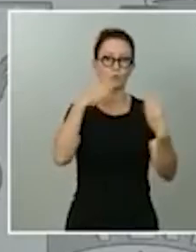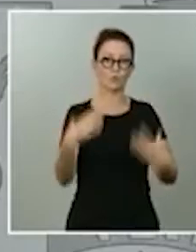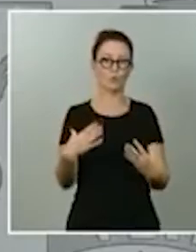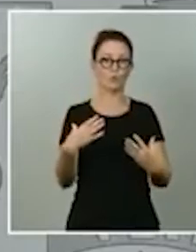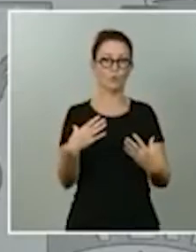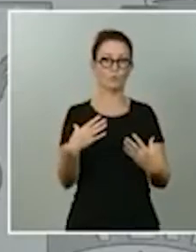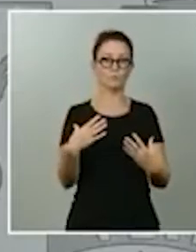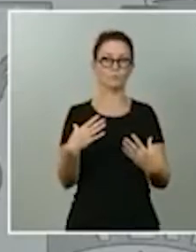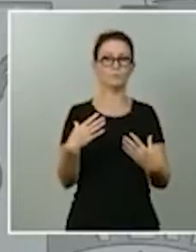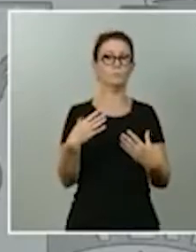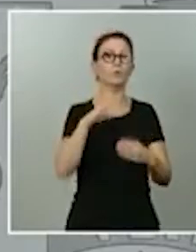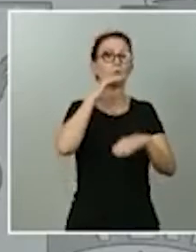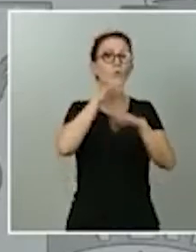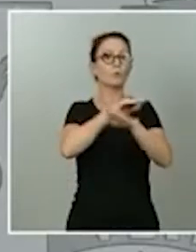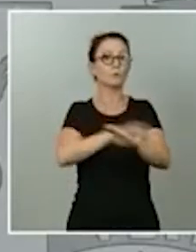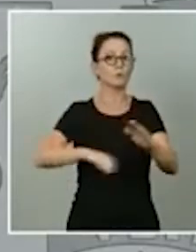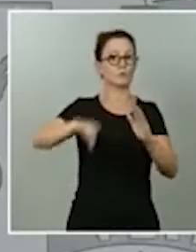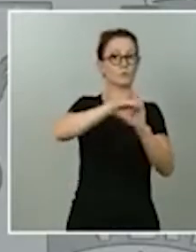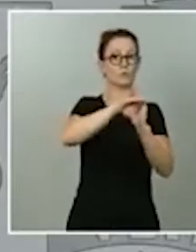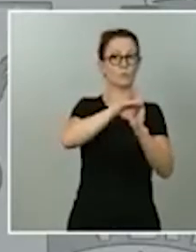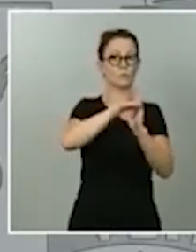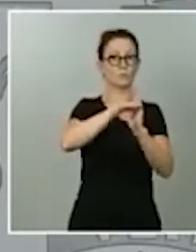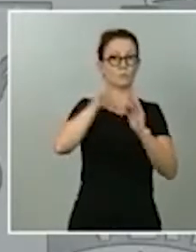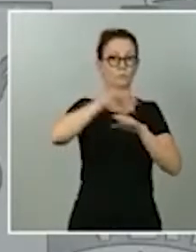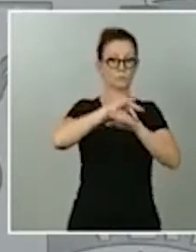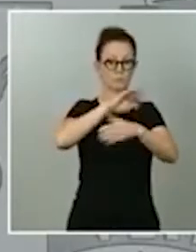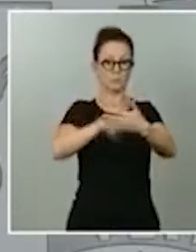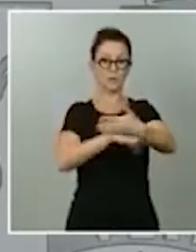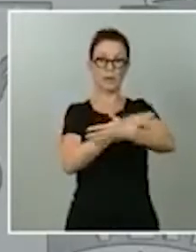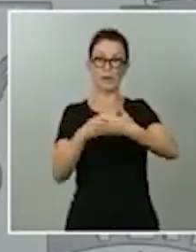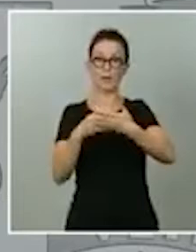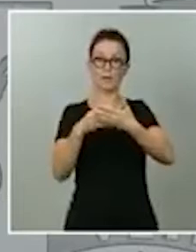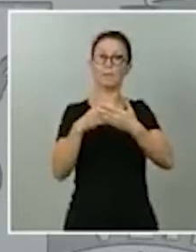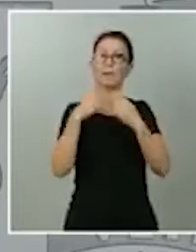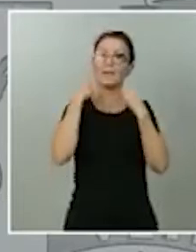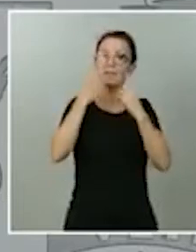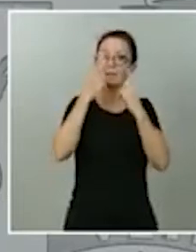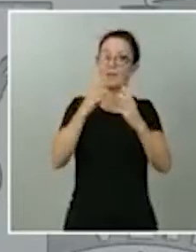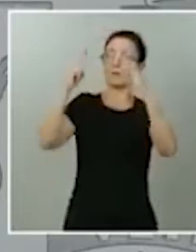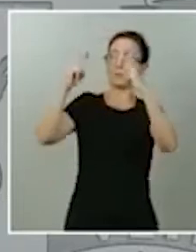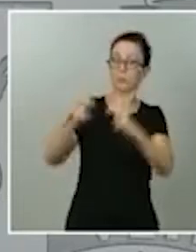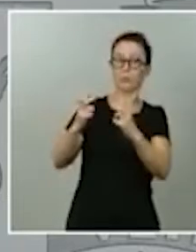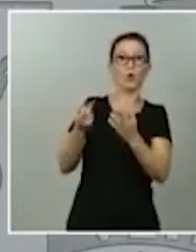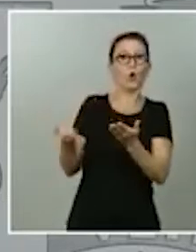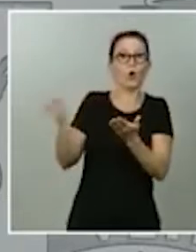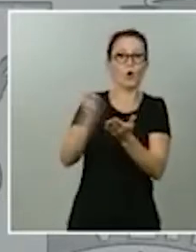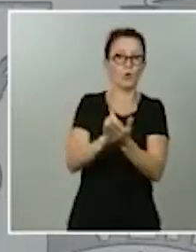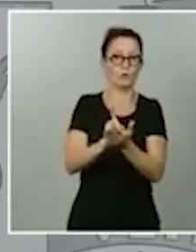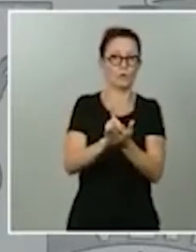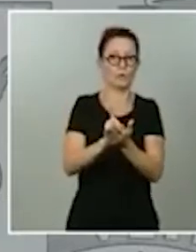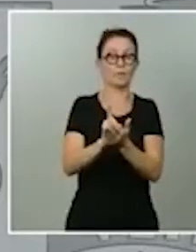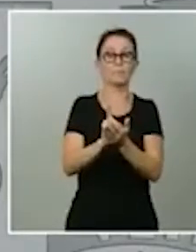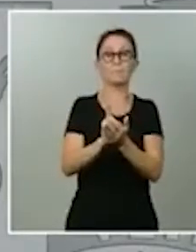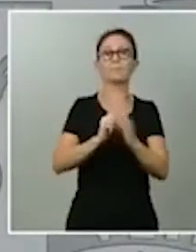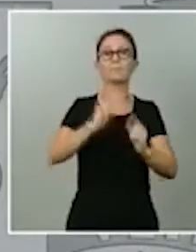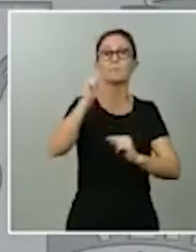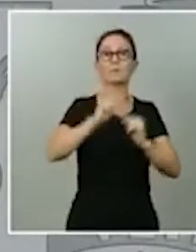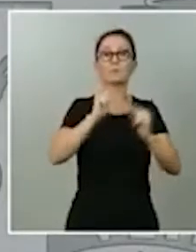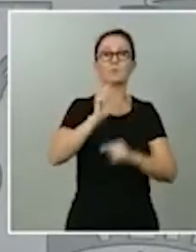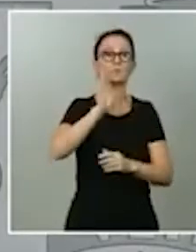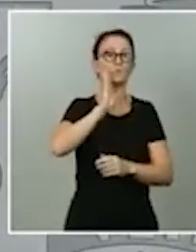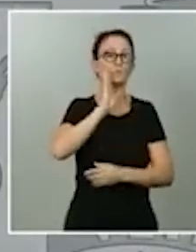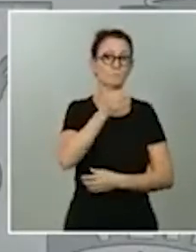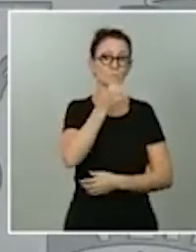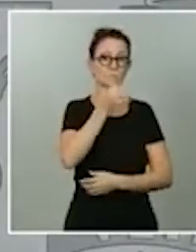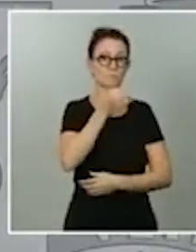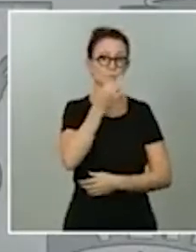una agenda del reencuentro que es en lo que está el Gobierno de España. Y en relación con los presupuestos lo que he dicho en mi primera intervención. creo